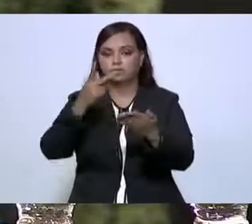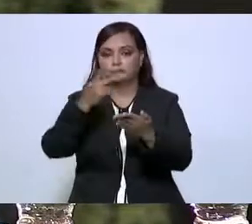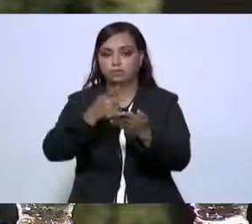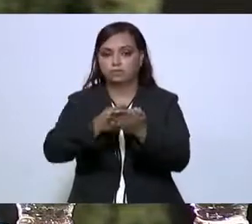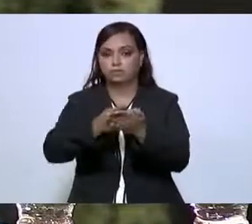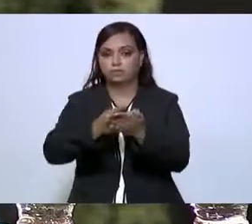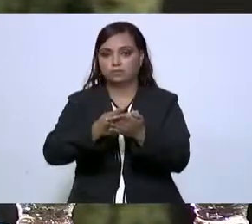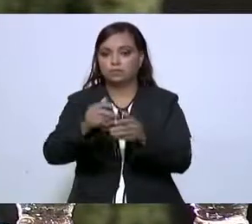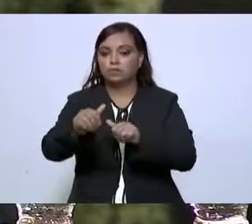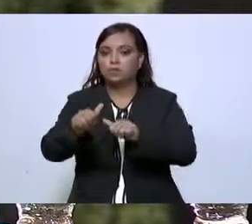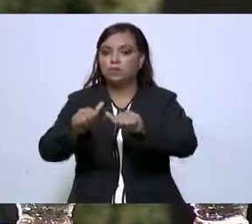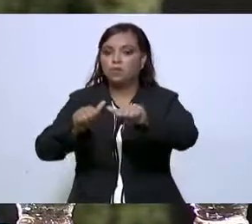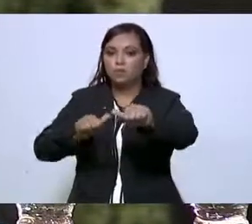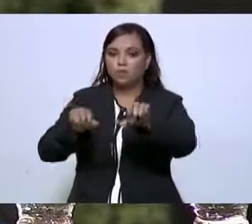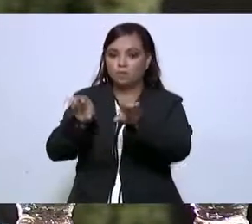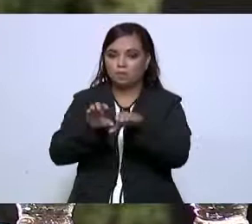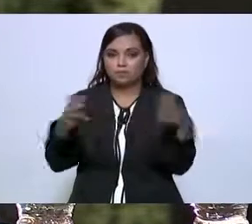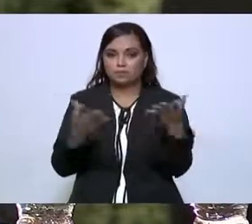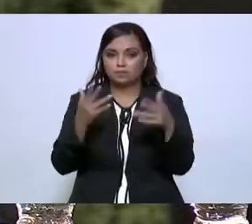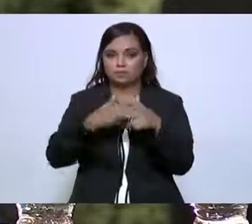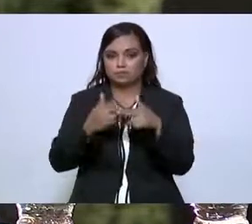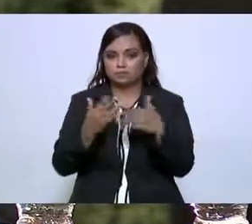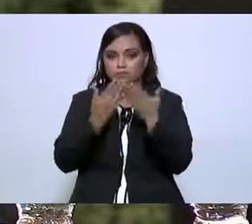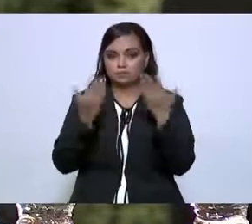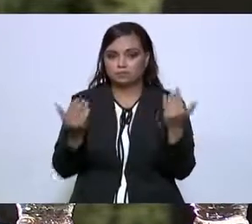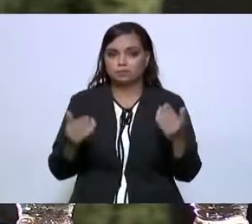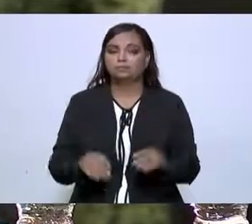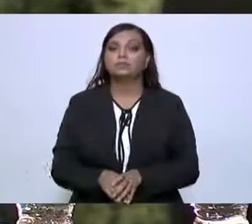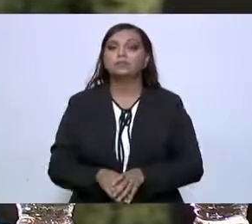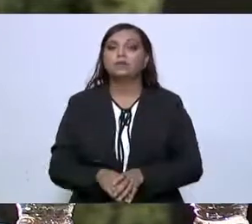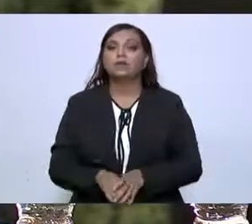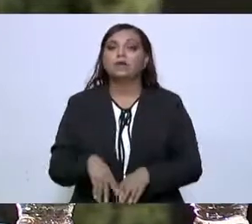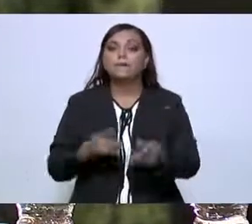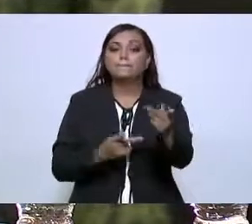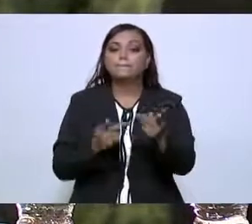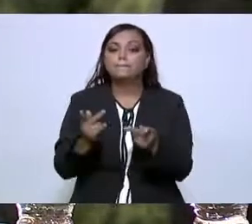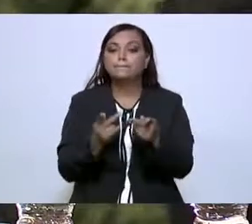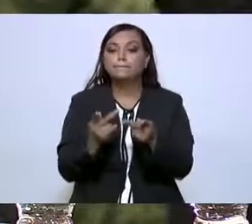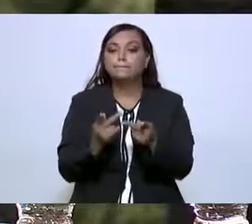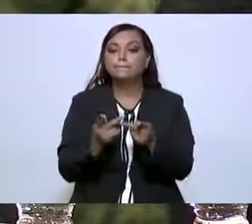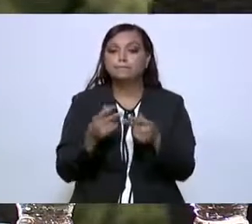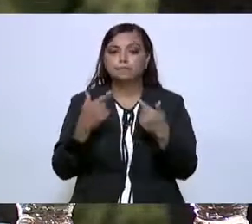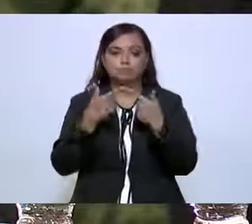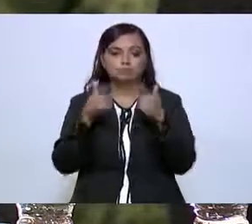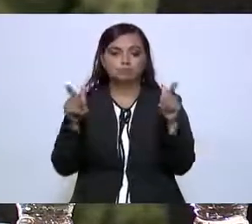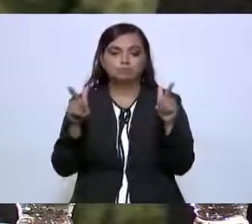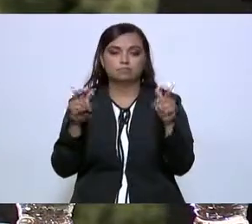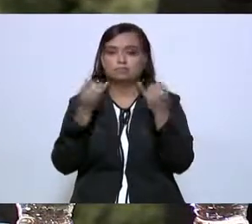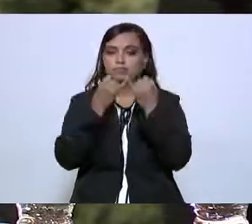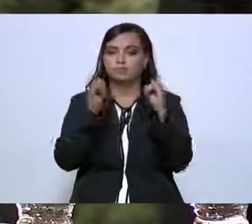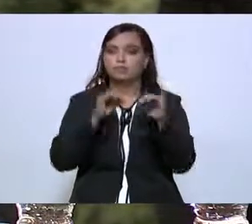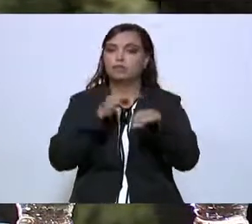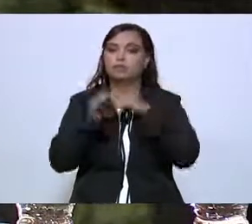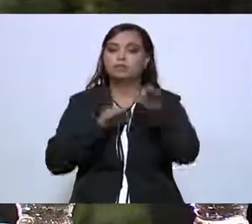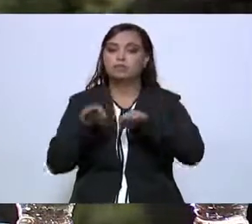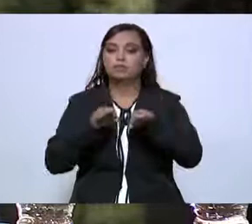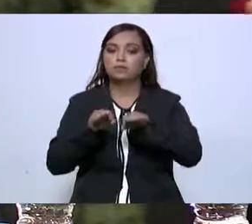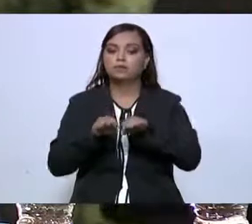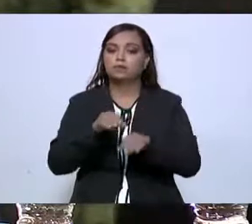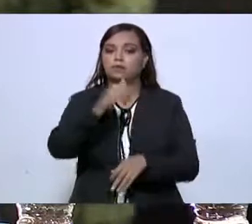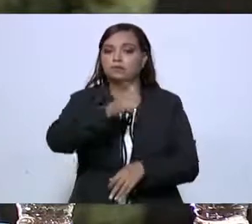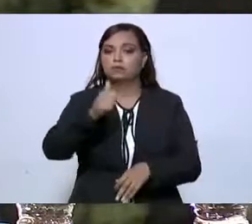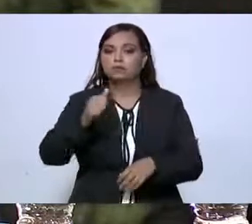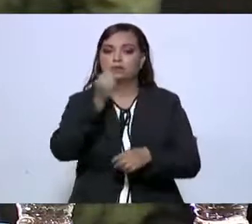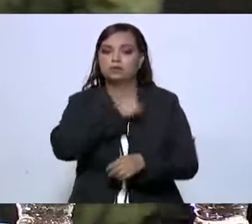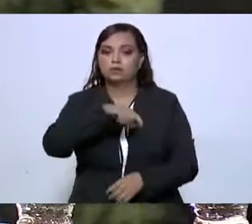transferencia como se ha hecho hasta ahora. La participación voluntaria de trabajadoras y trabajadores de la